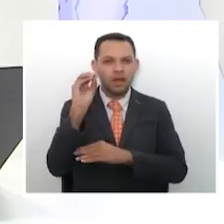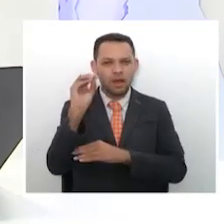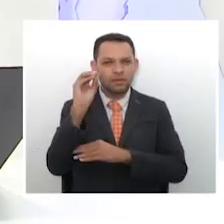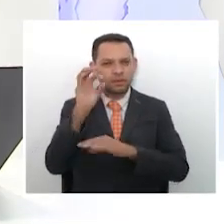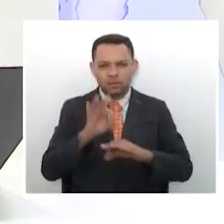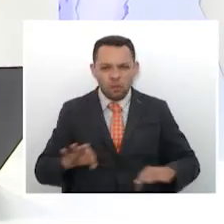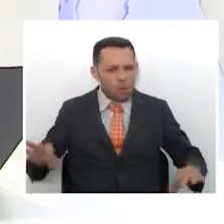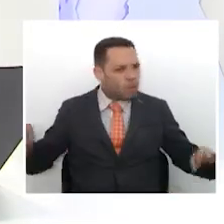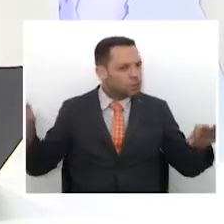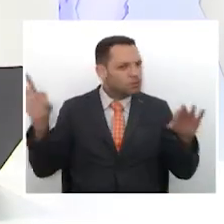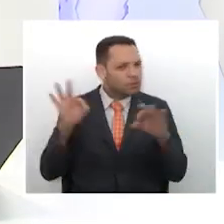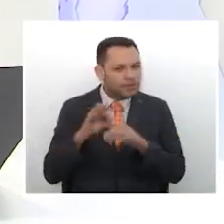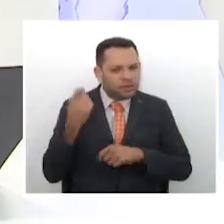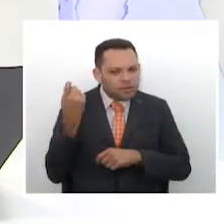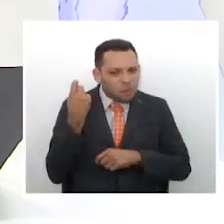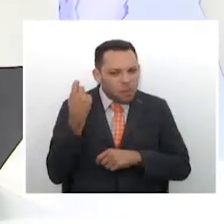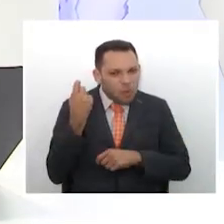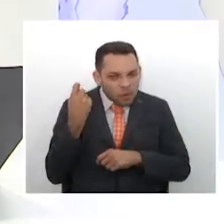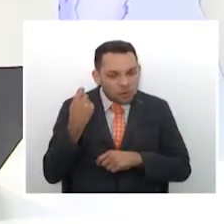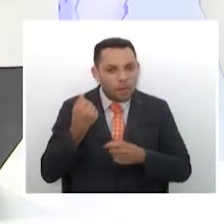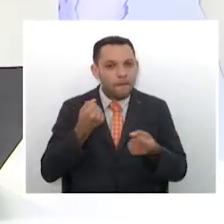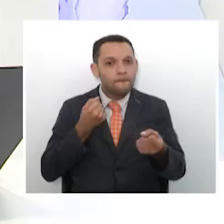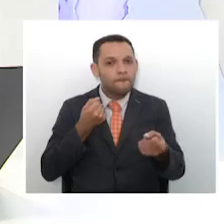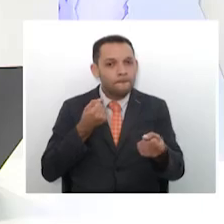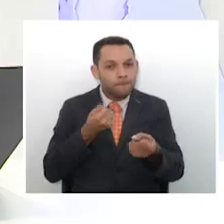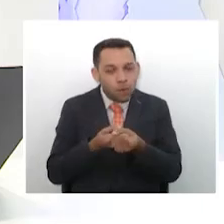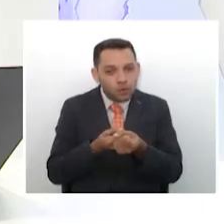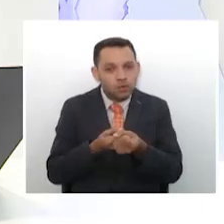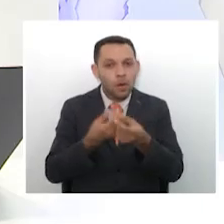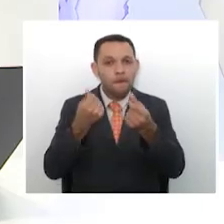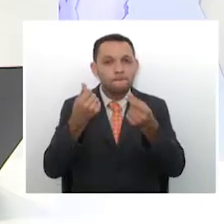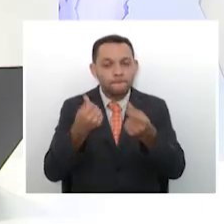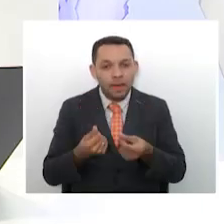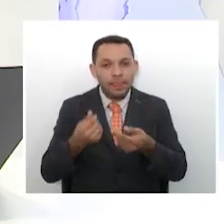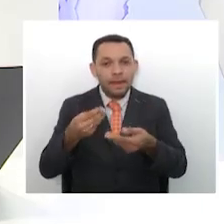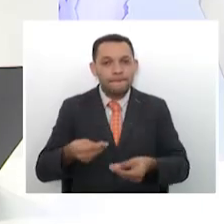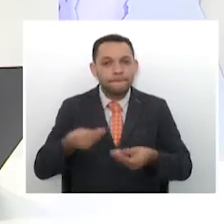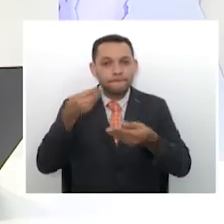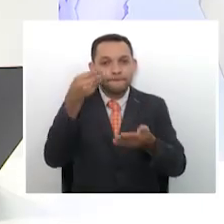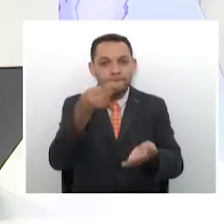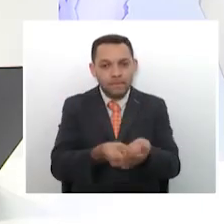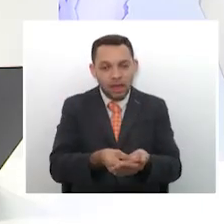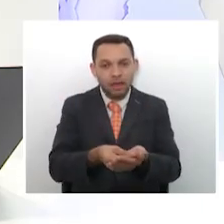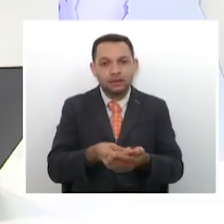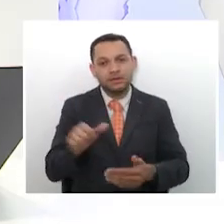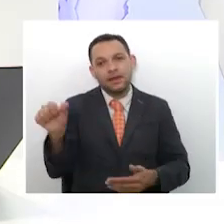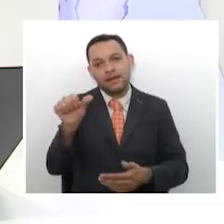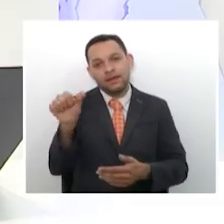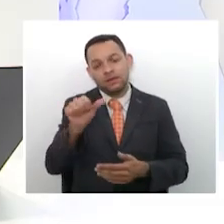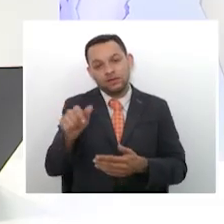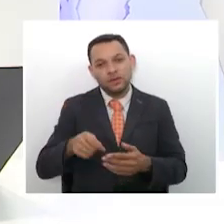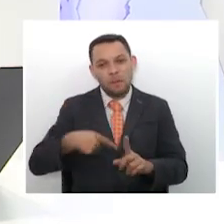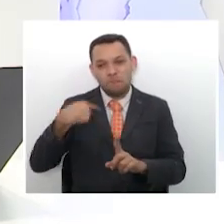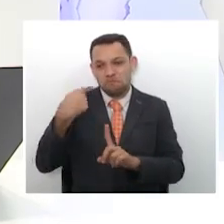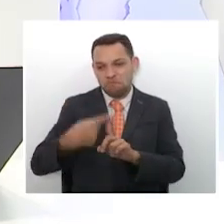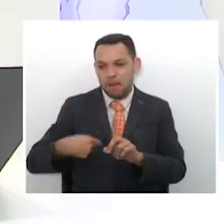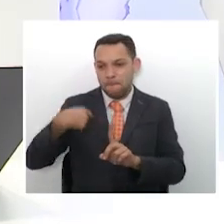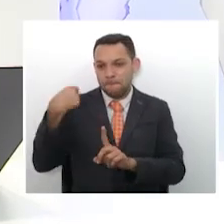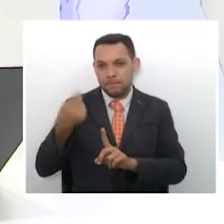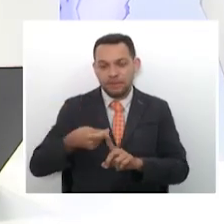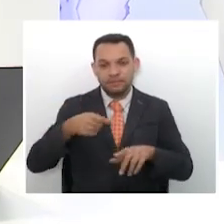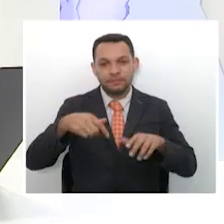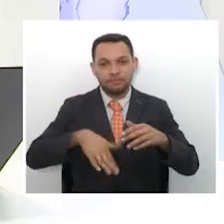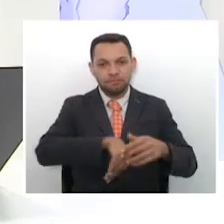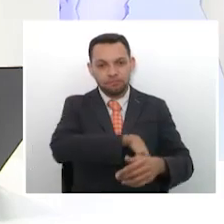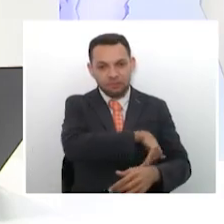importante y está relacionada con el apoyo a las nóminas que se extenderá hasta el próximo mes de agosto. De acuerdo con el Ministerio de Hacienda, este